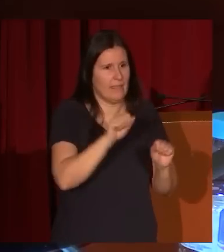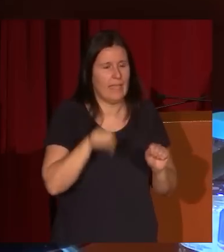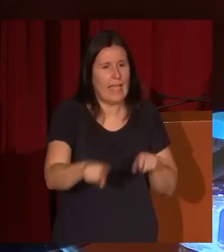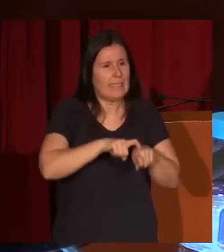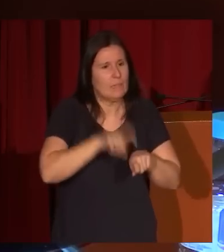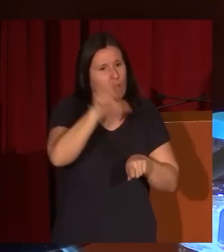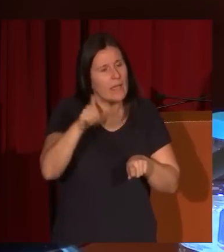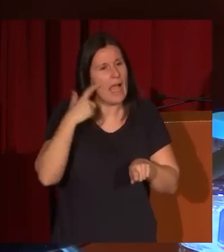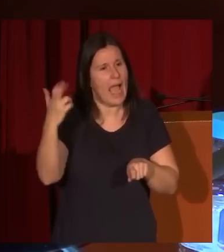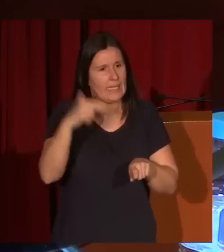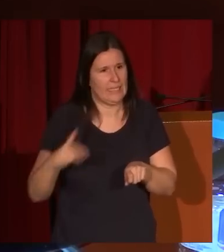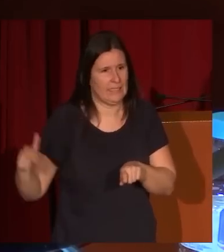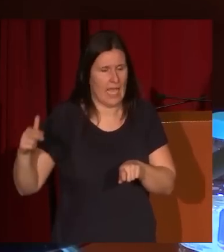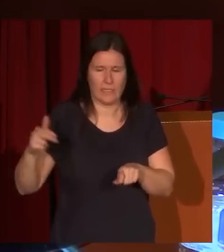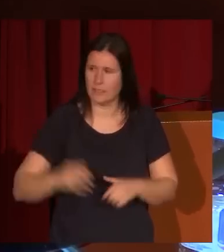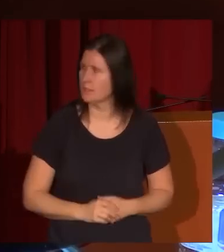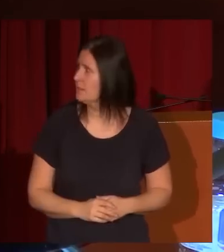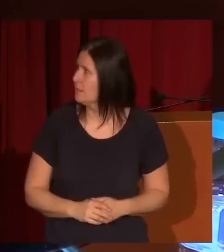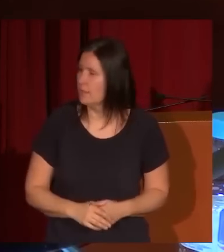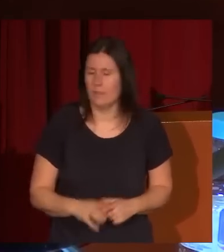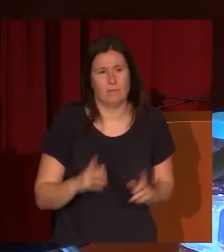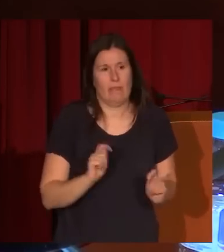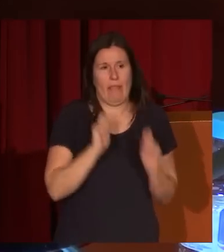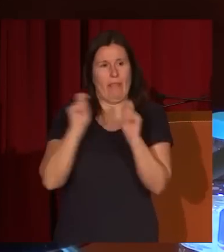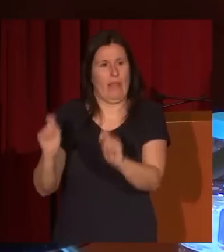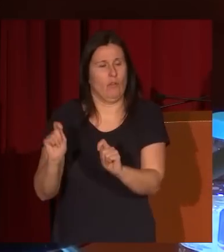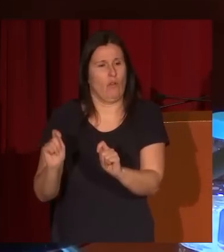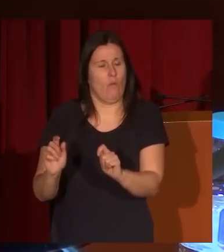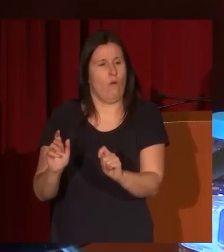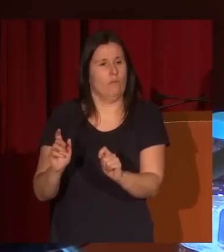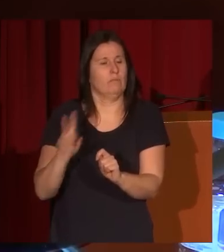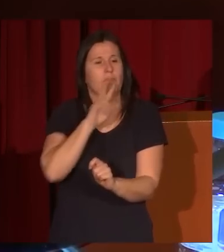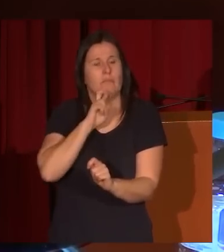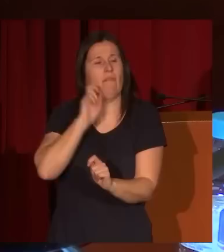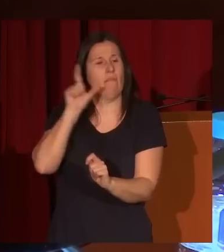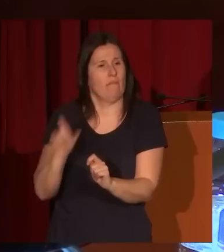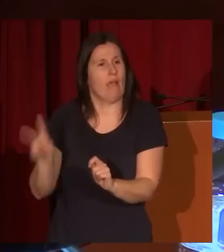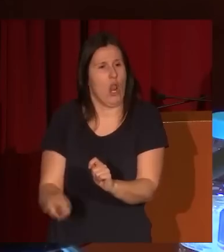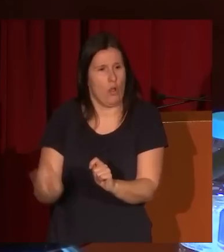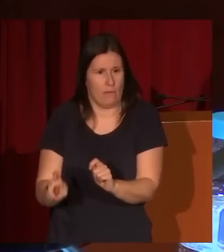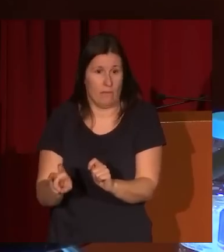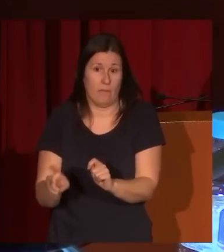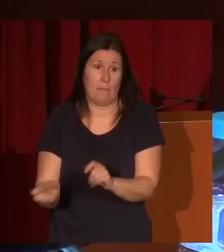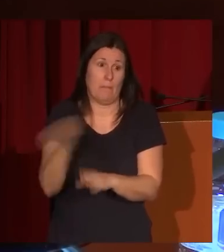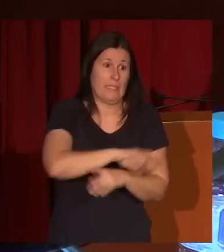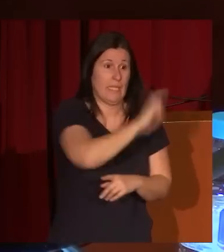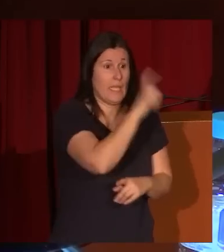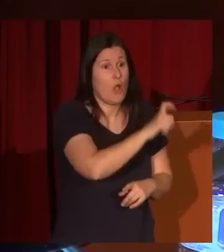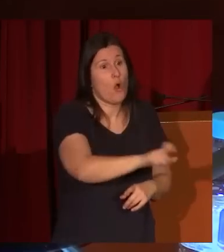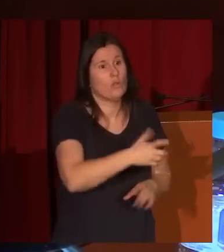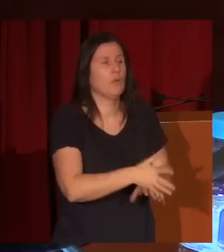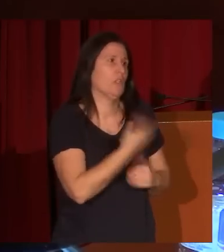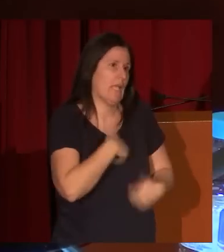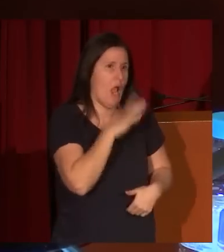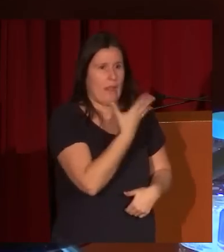tipo de artistas, digamos, poniéndolo por encima de otros que hoy, lógicamente, han pasado 50